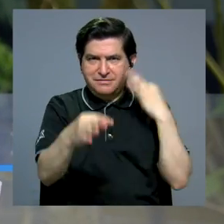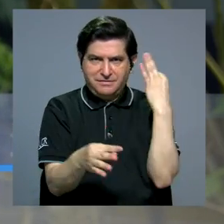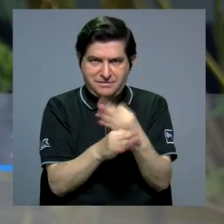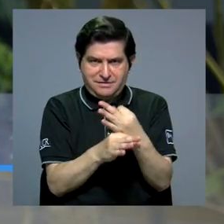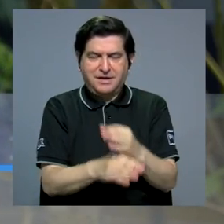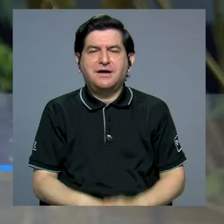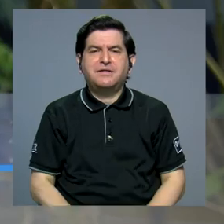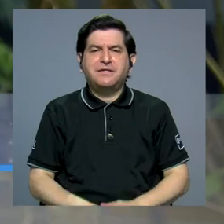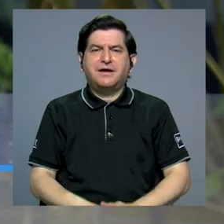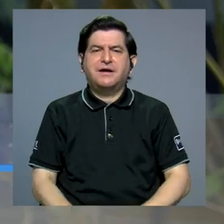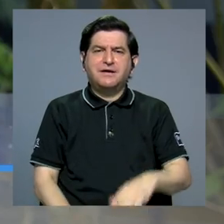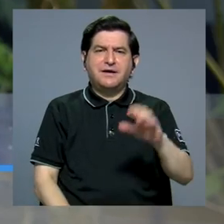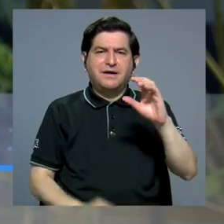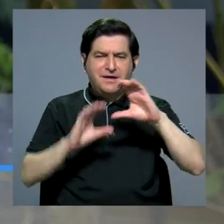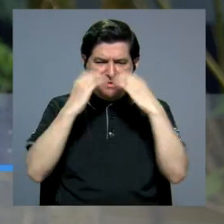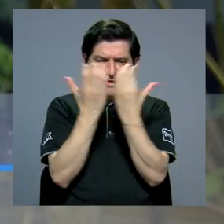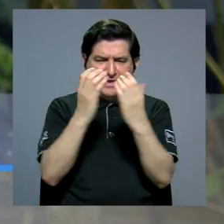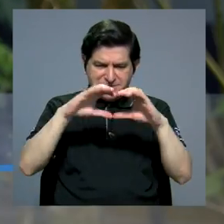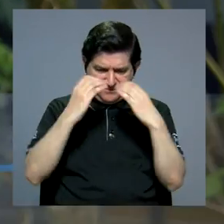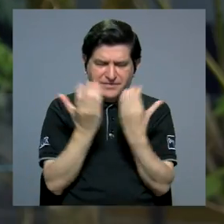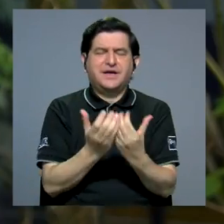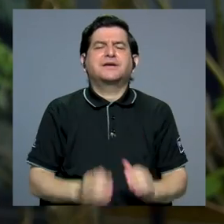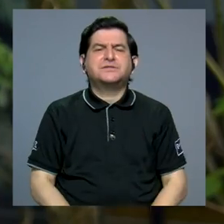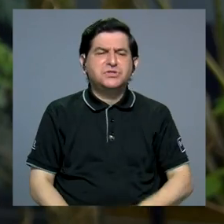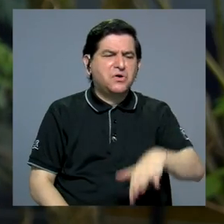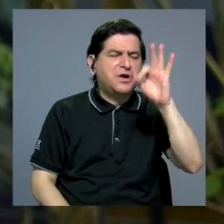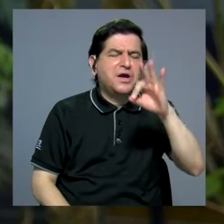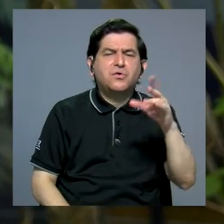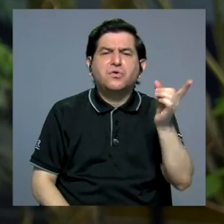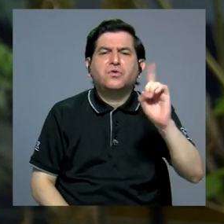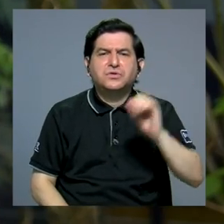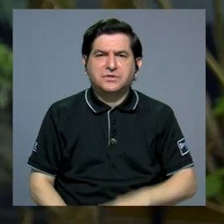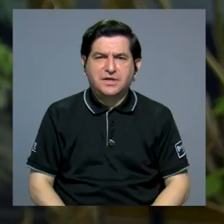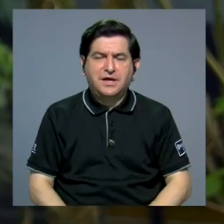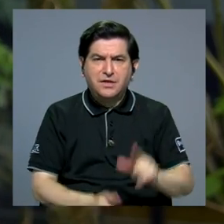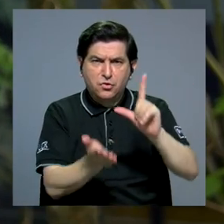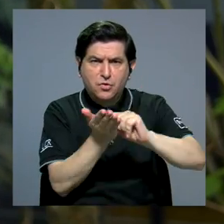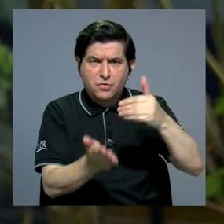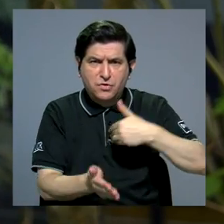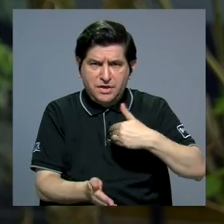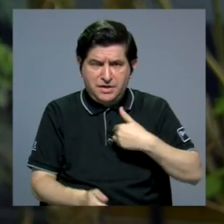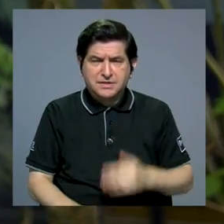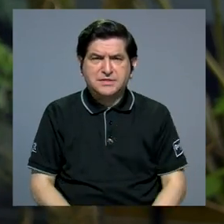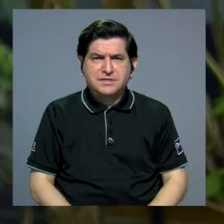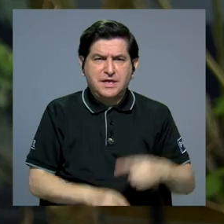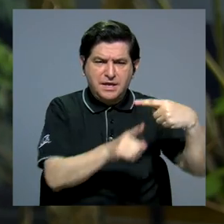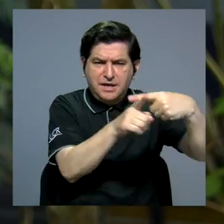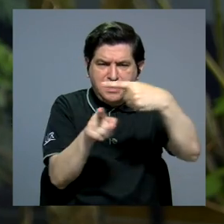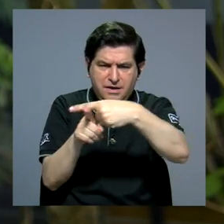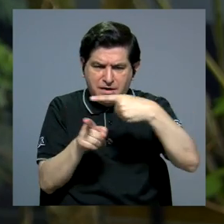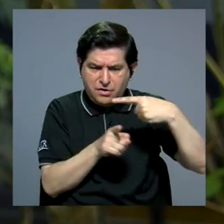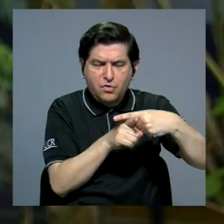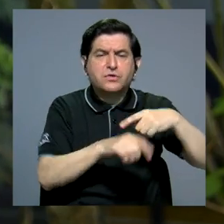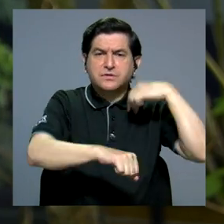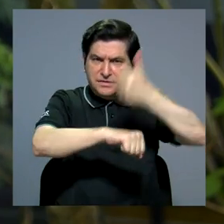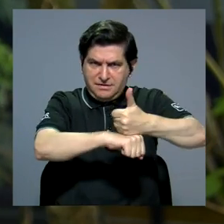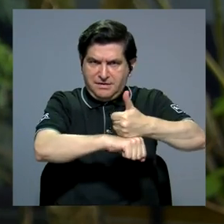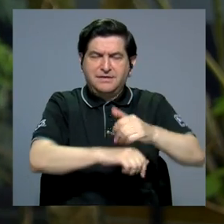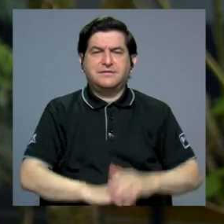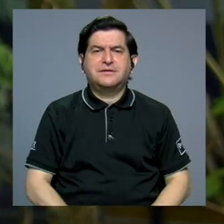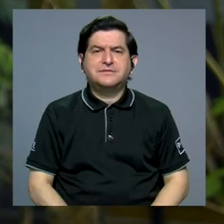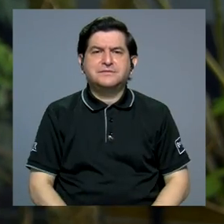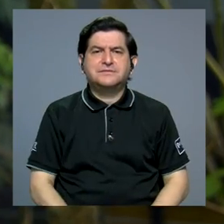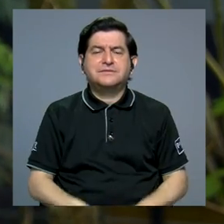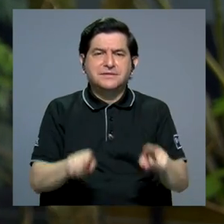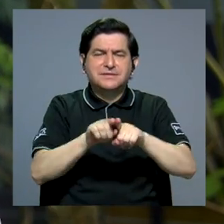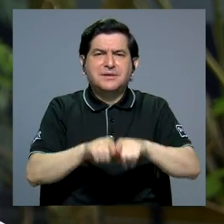especie, toda la categorización taxonómica, dónde fue que se recolectó si la publicación tiene coordenadas geográficas, por ejemplo,